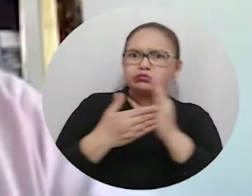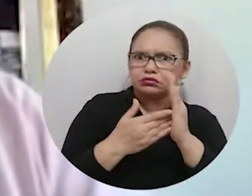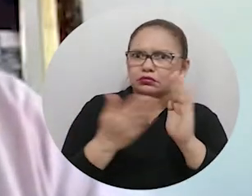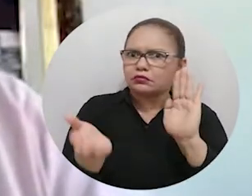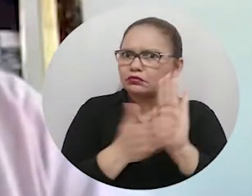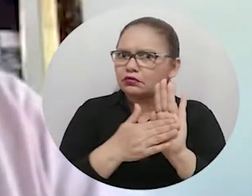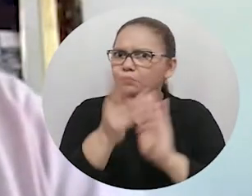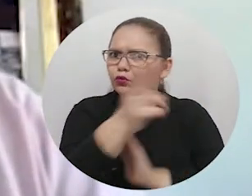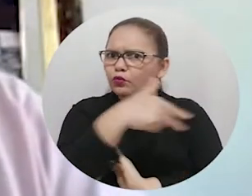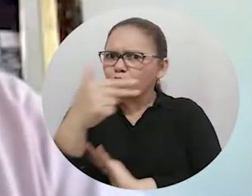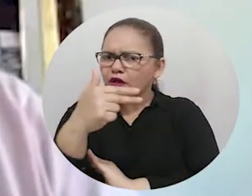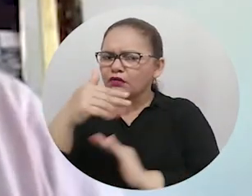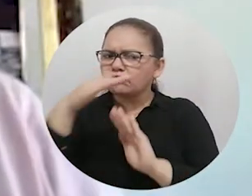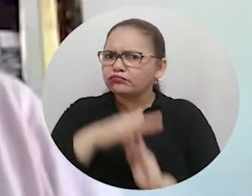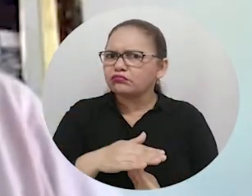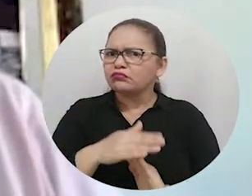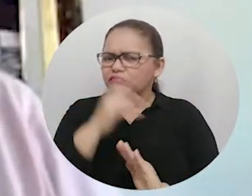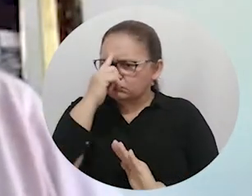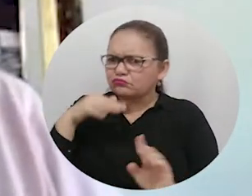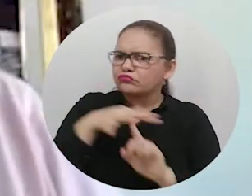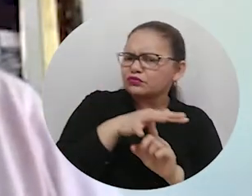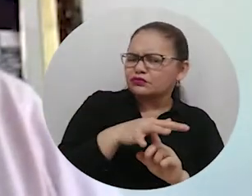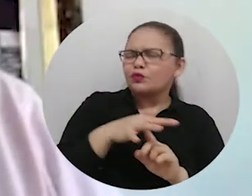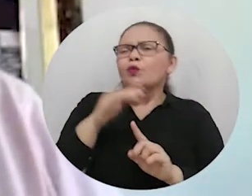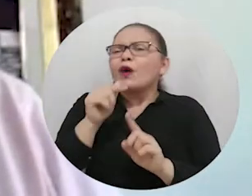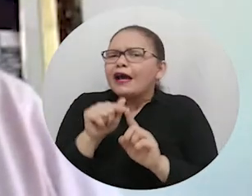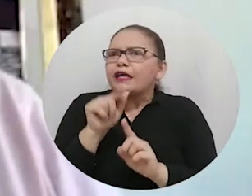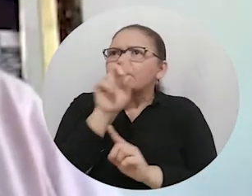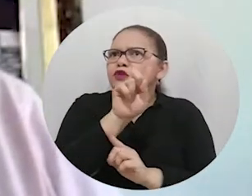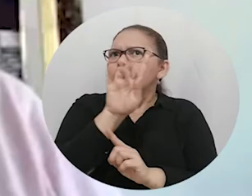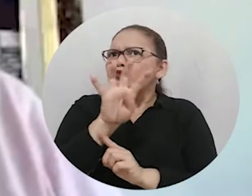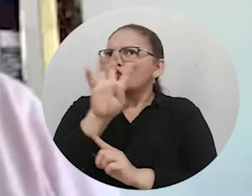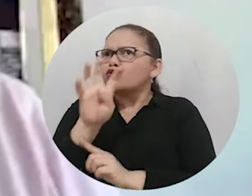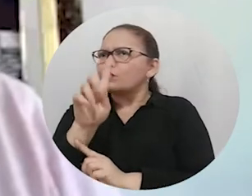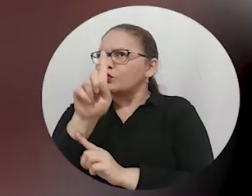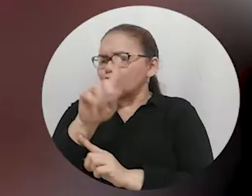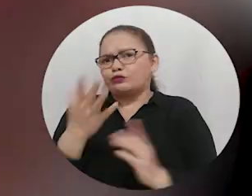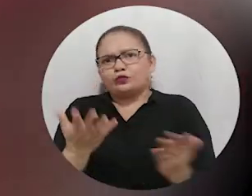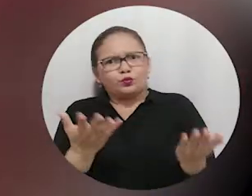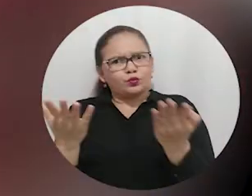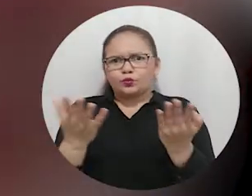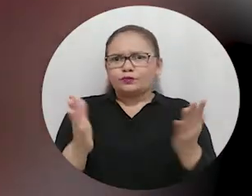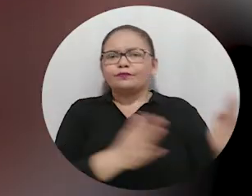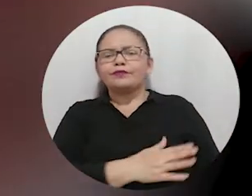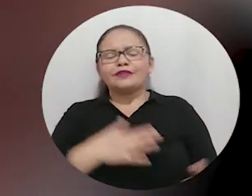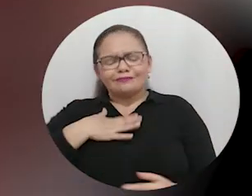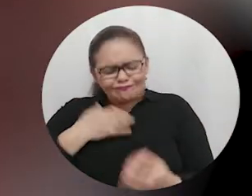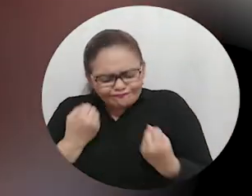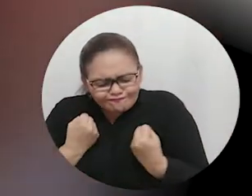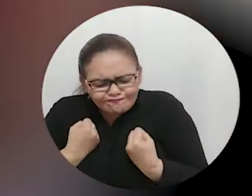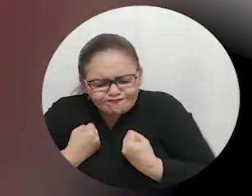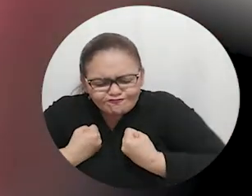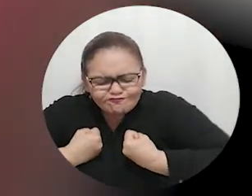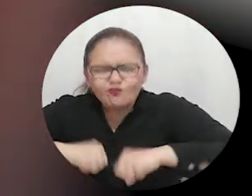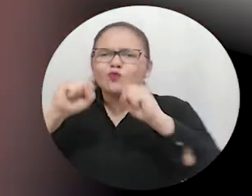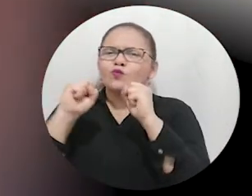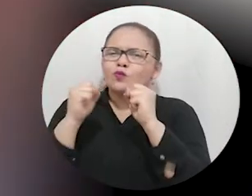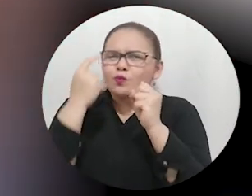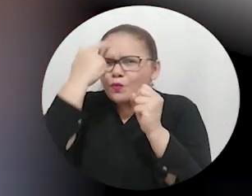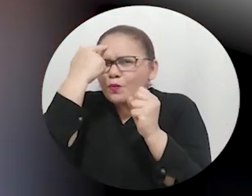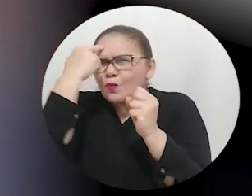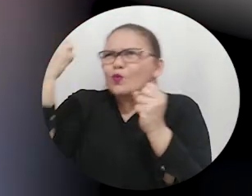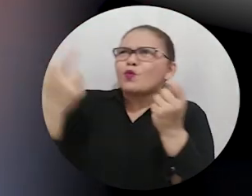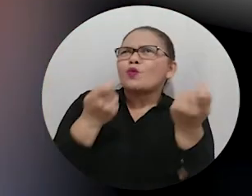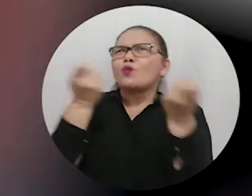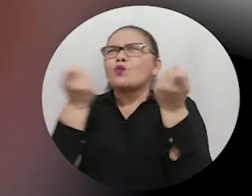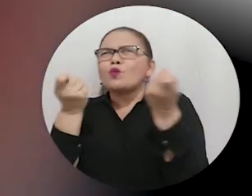contradía del espíritu de la Constitución de 1991. Es el gran esfuerzo que tenemos que hacer de buscar